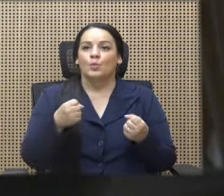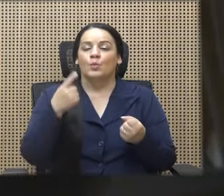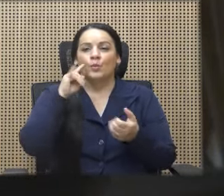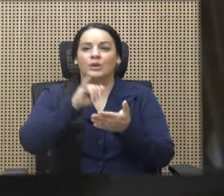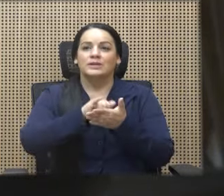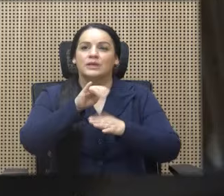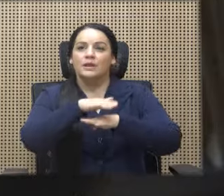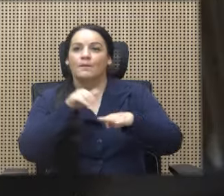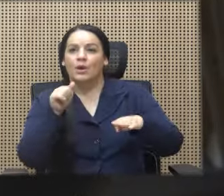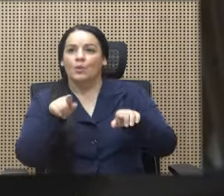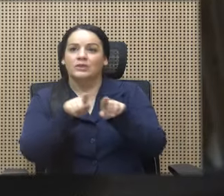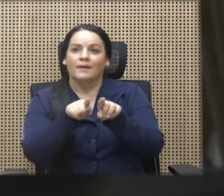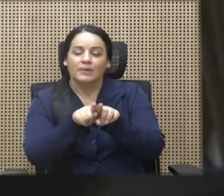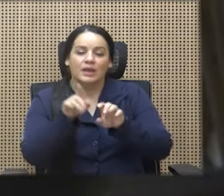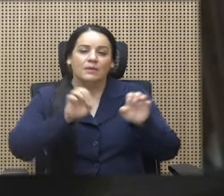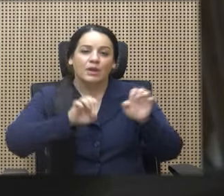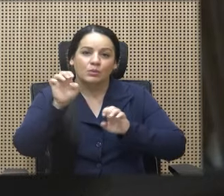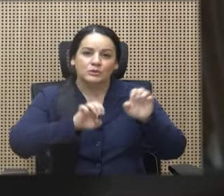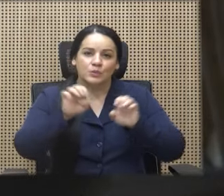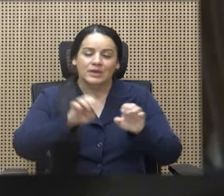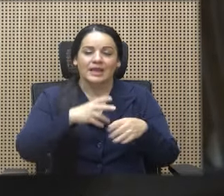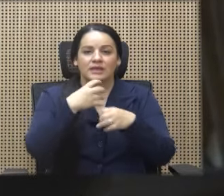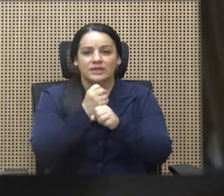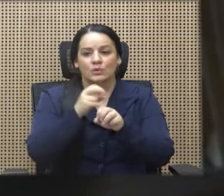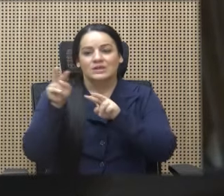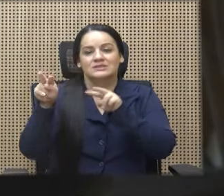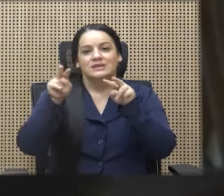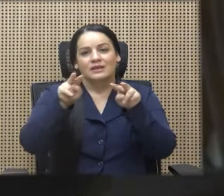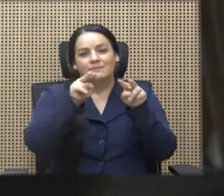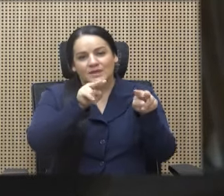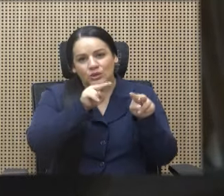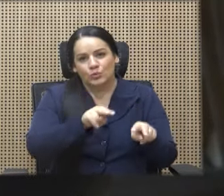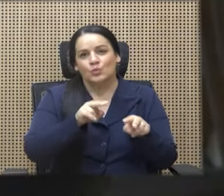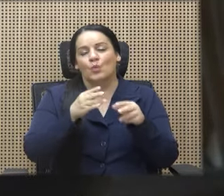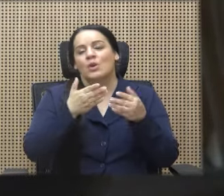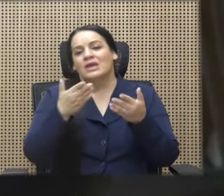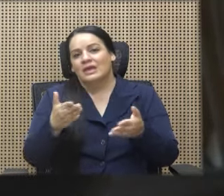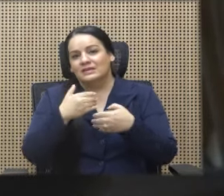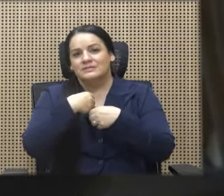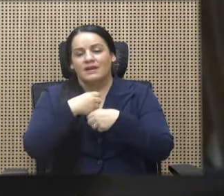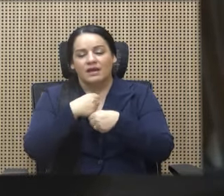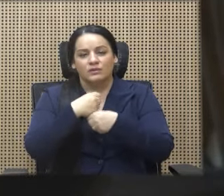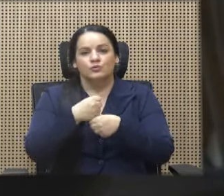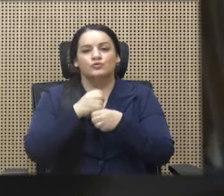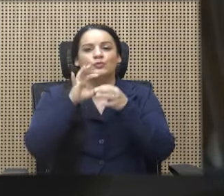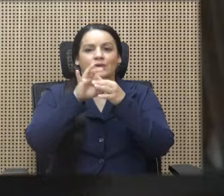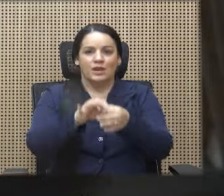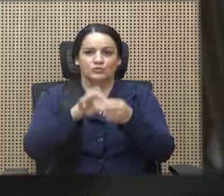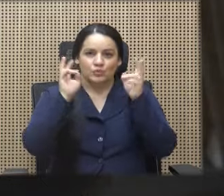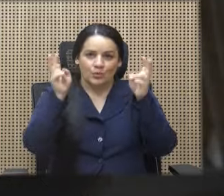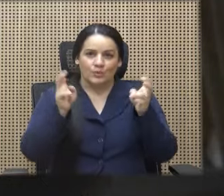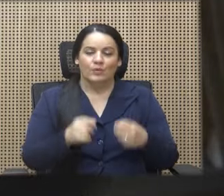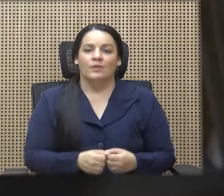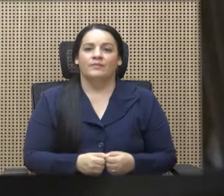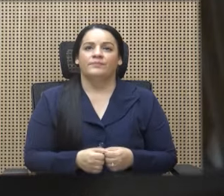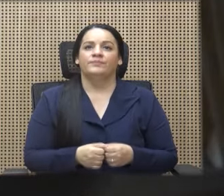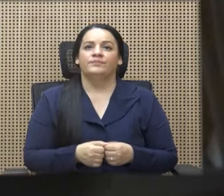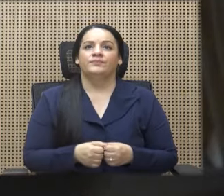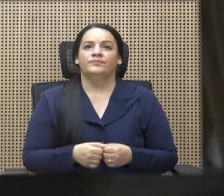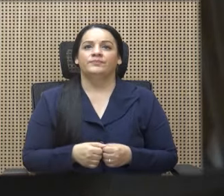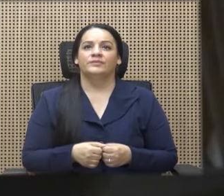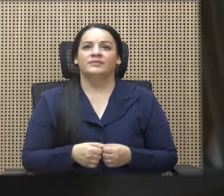valoraciones que se han realizado del seguimiento digamos que se ha generado al respecto y también digamos